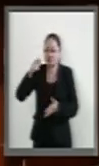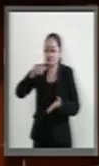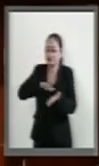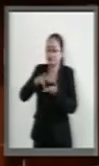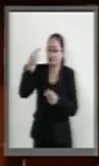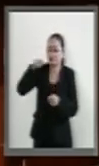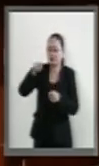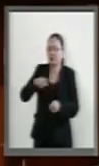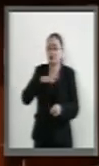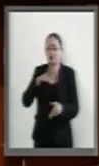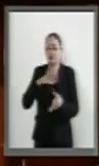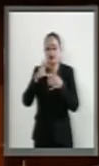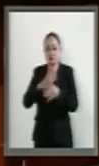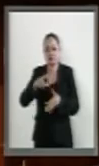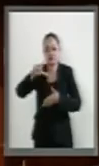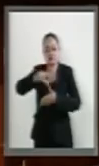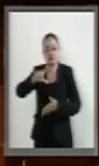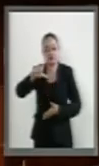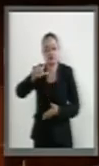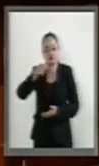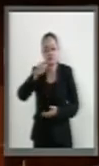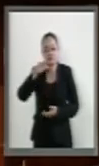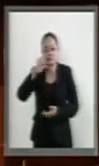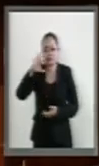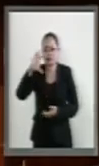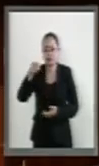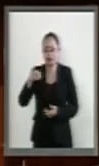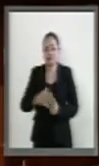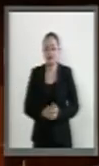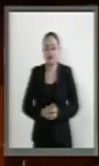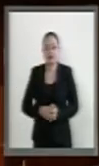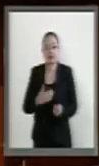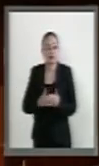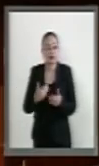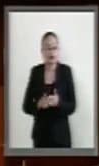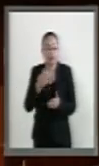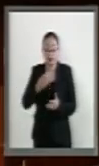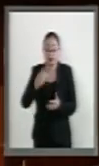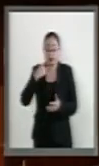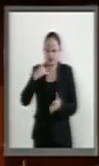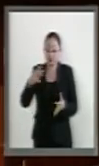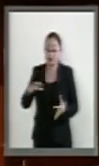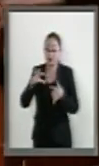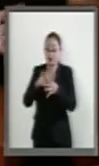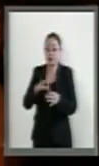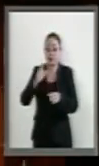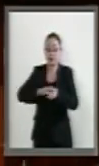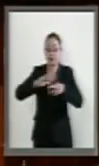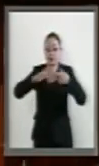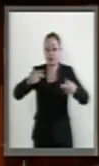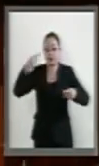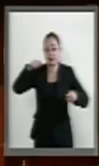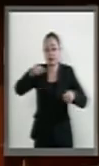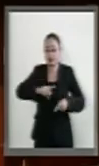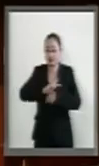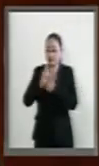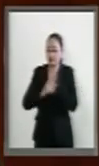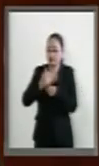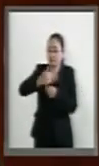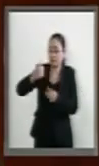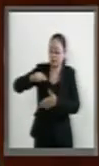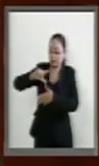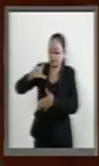Alianza del Pacífico. Hemos fortalecido a partir de este esfuerzo también nuestra relación bilateral con cada uno de los países